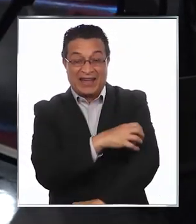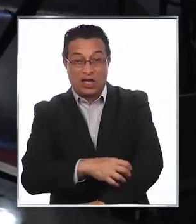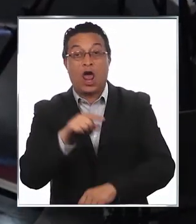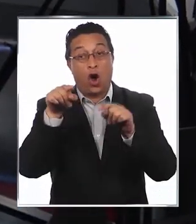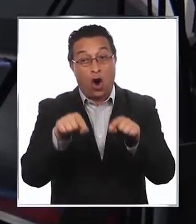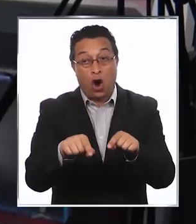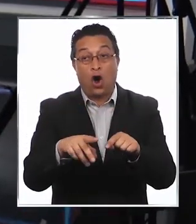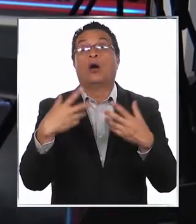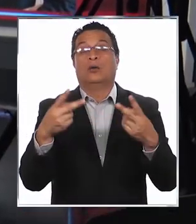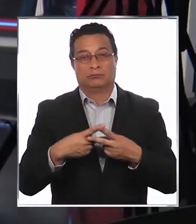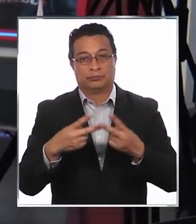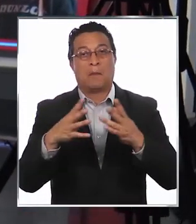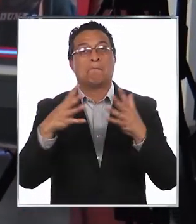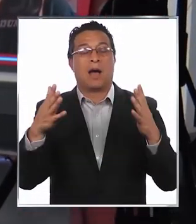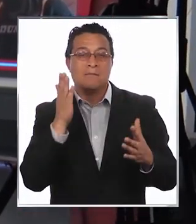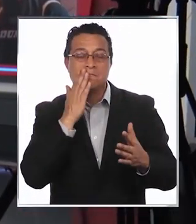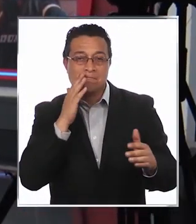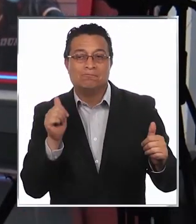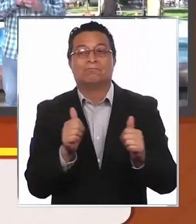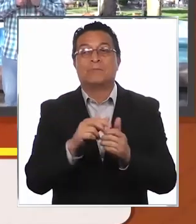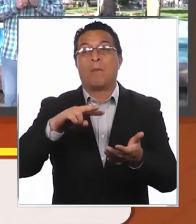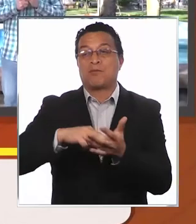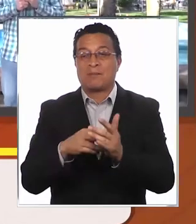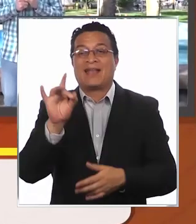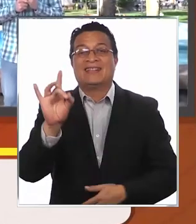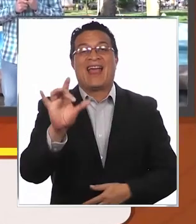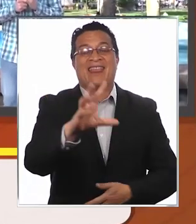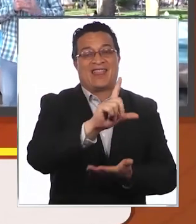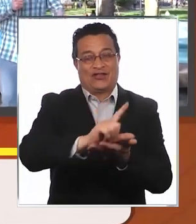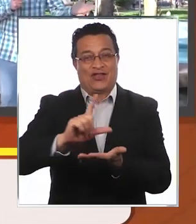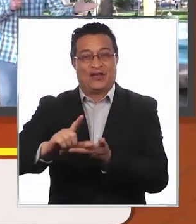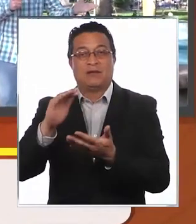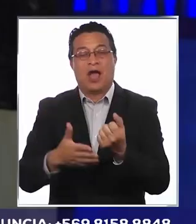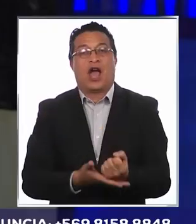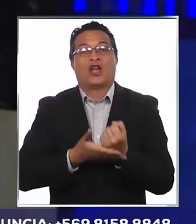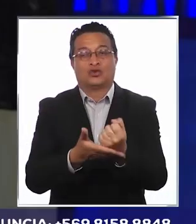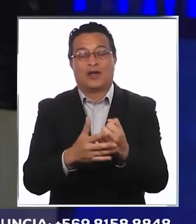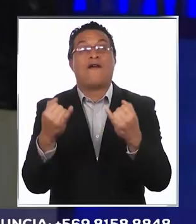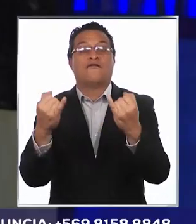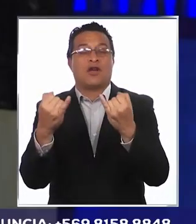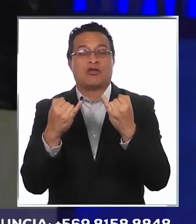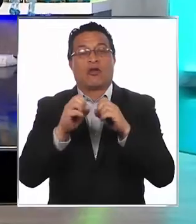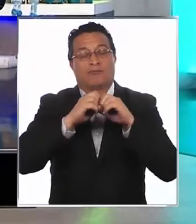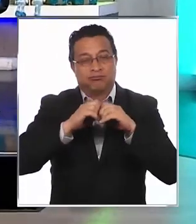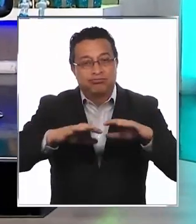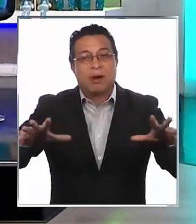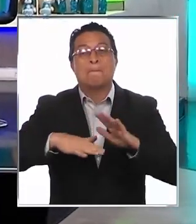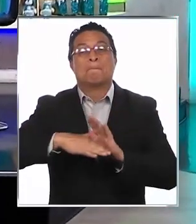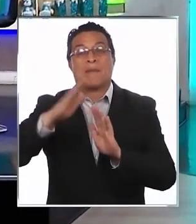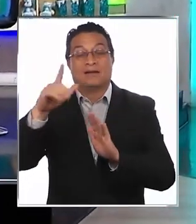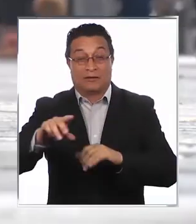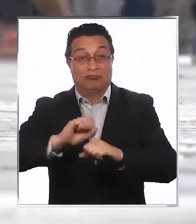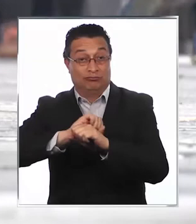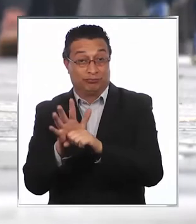hoy en una plataforma más cercana a los problemas de cada localidad y ayudan a descentralizar la información. Por ejemplo, durante esta pandemia,